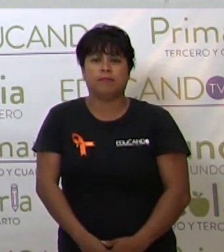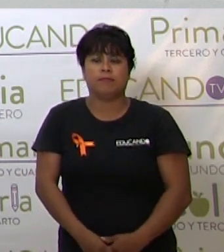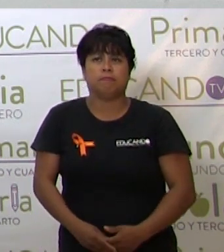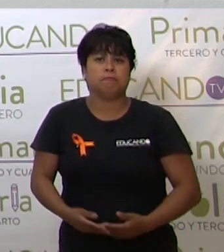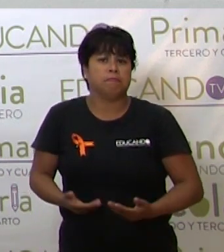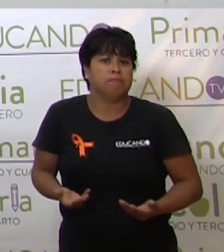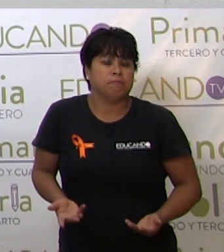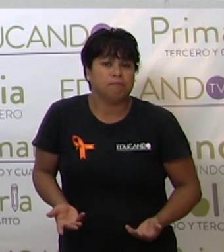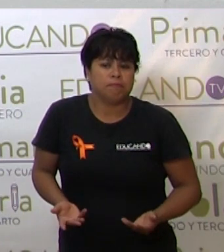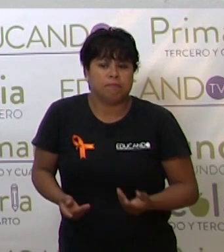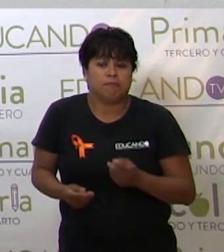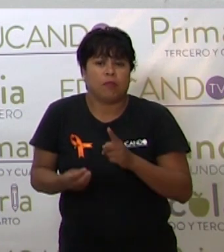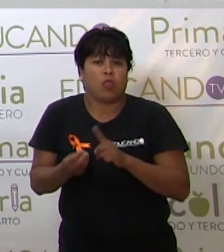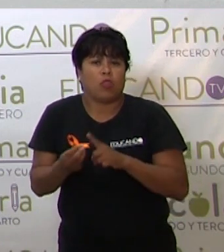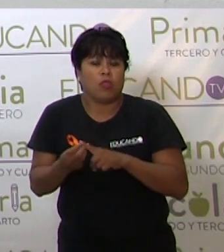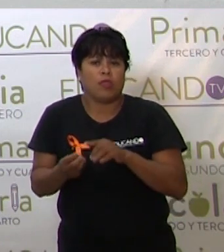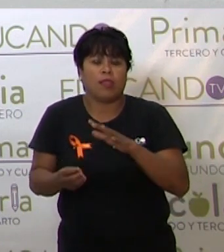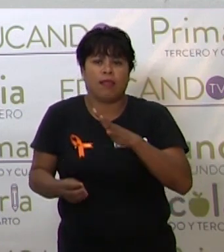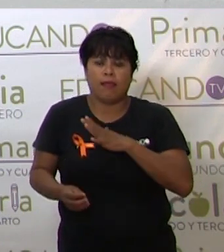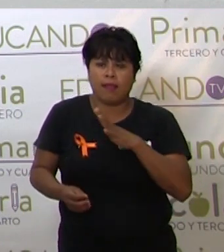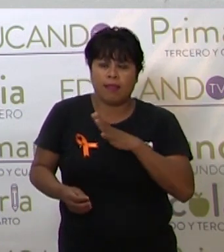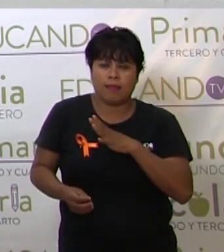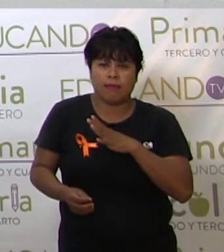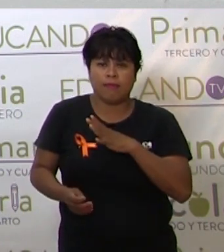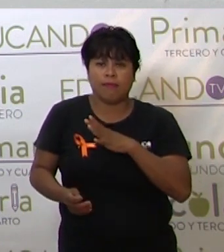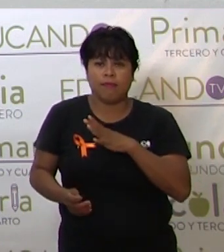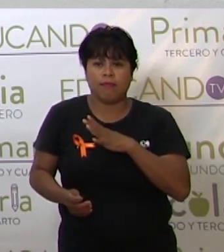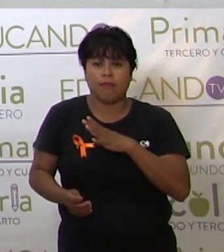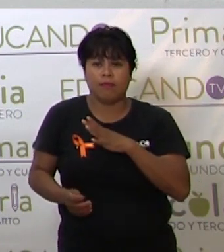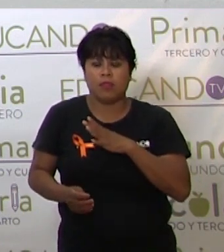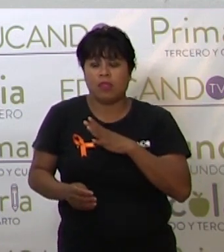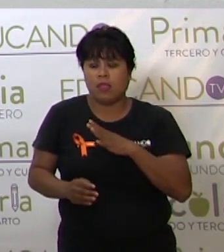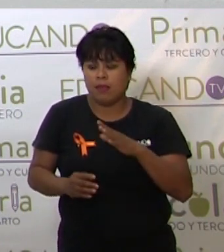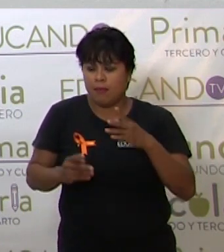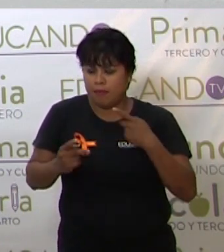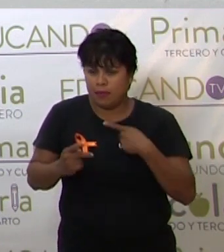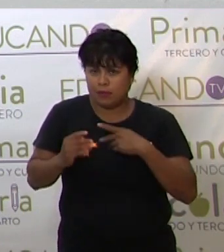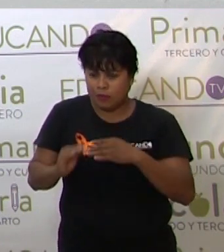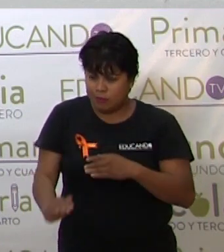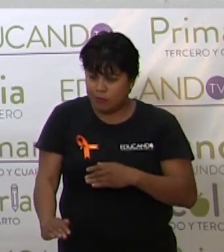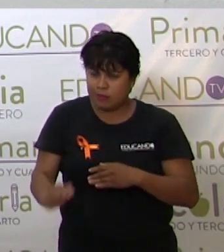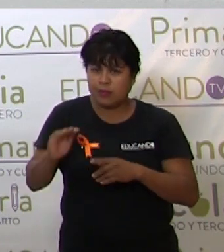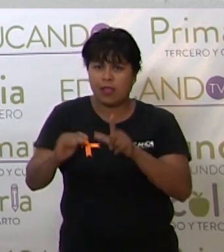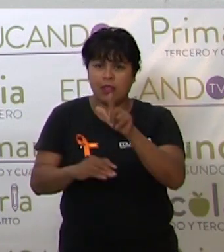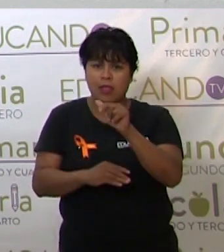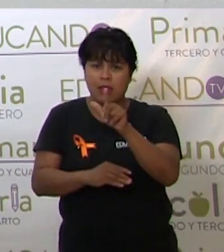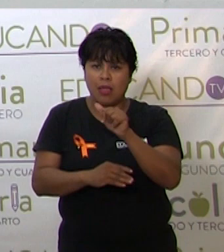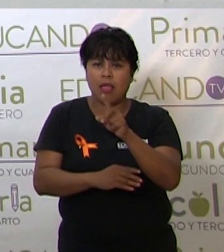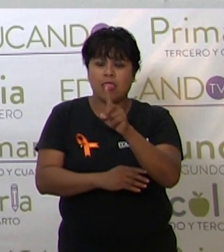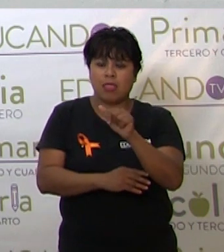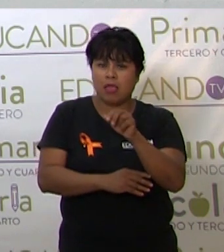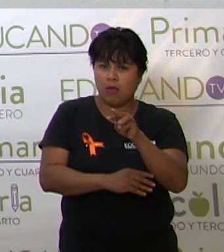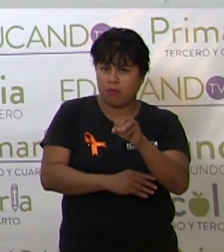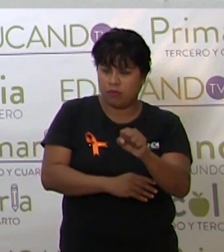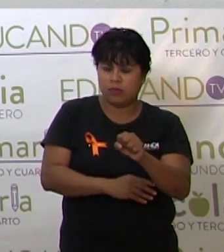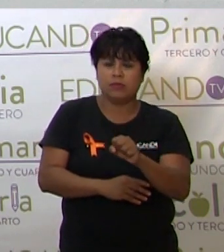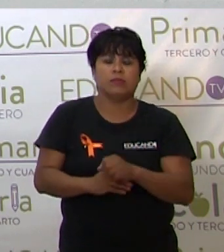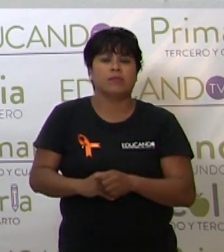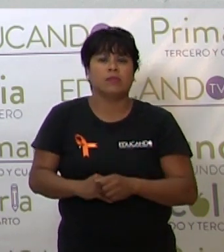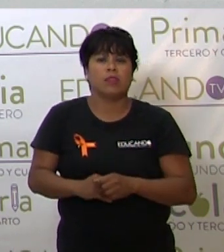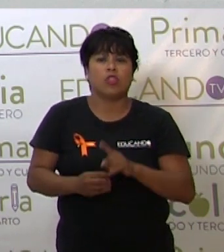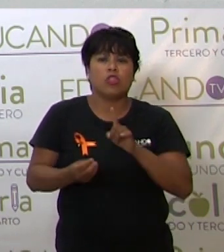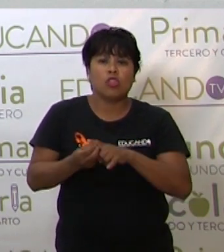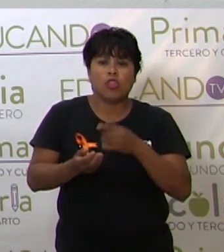en dónde había crecido Lila Downs, en dónde había